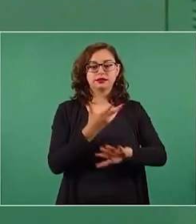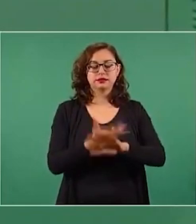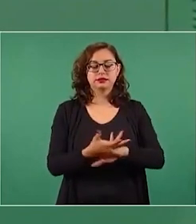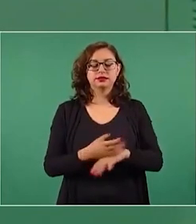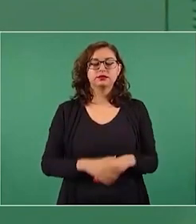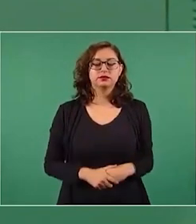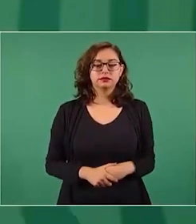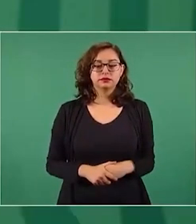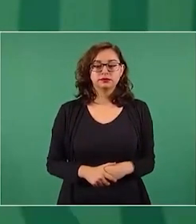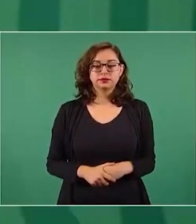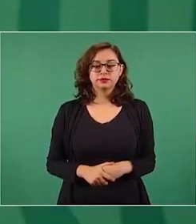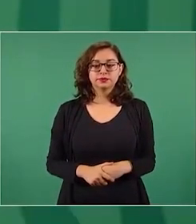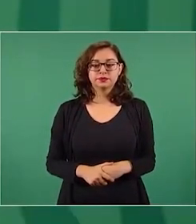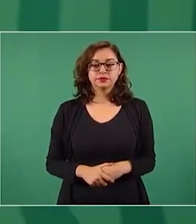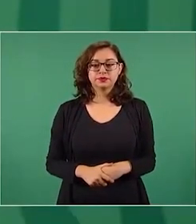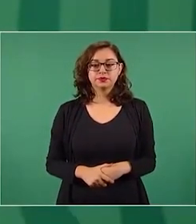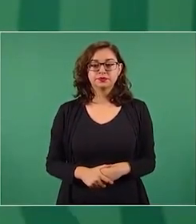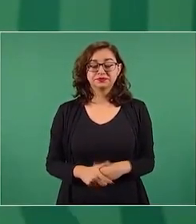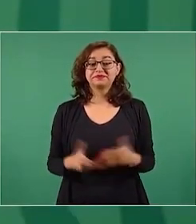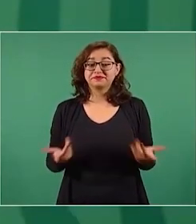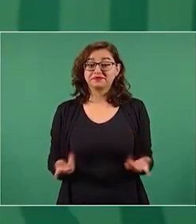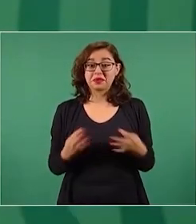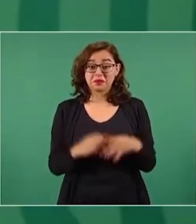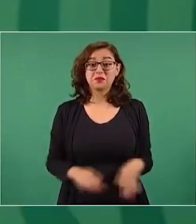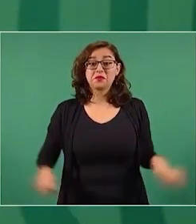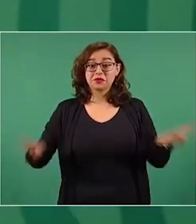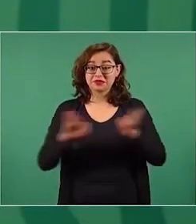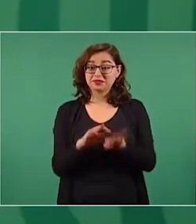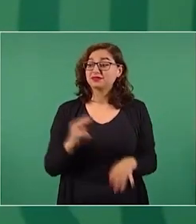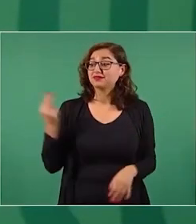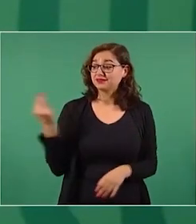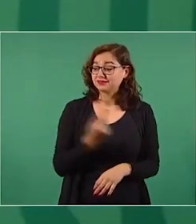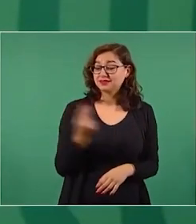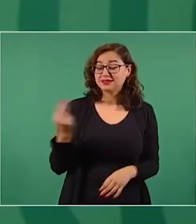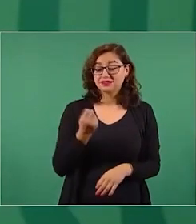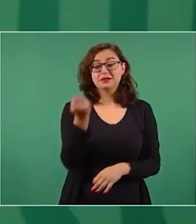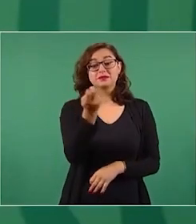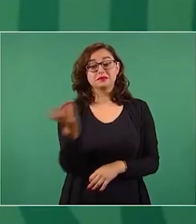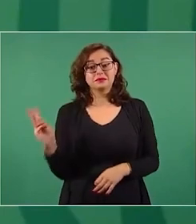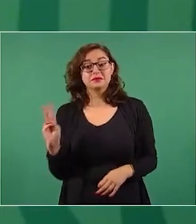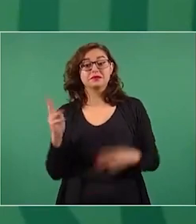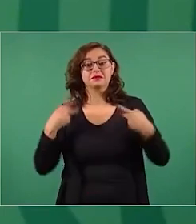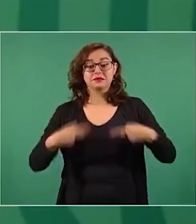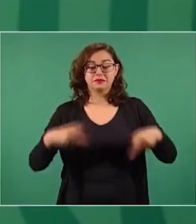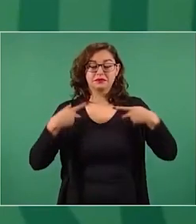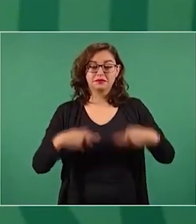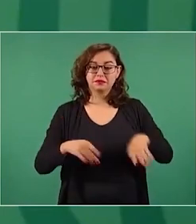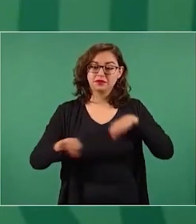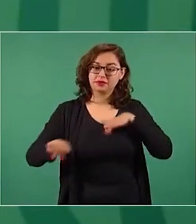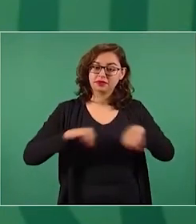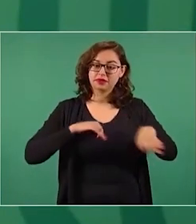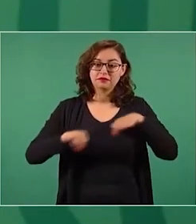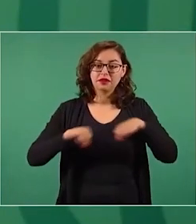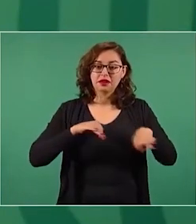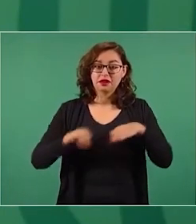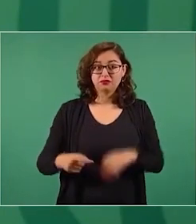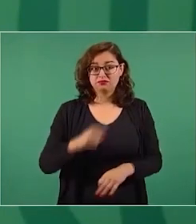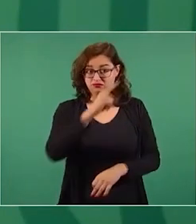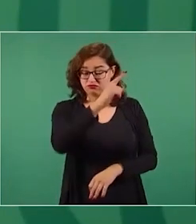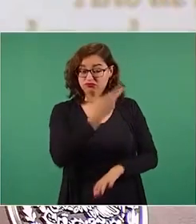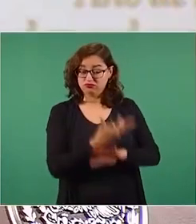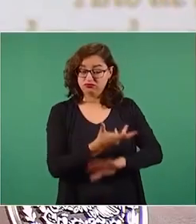la mano de obra, la fuerza de trabajo. No se tiene suficiente